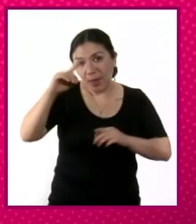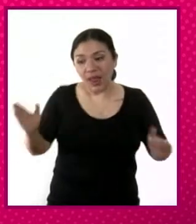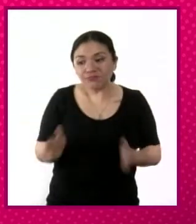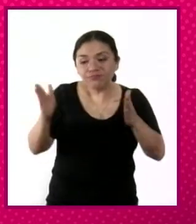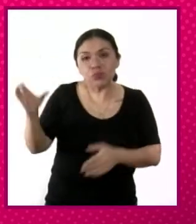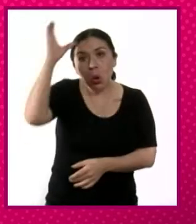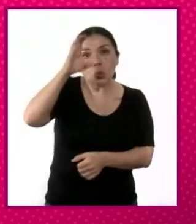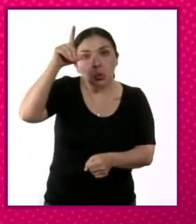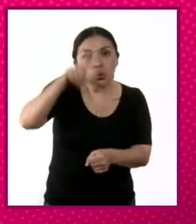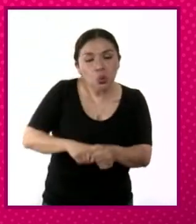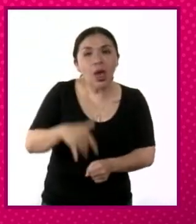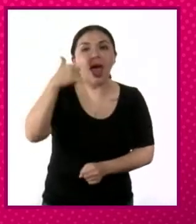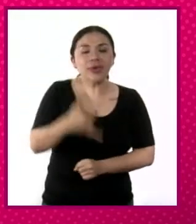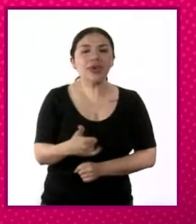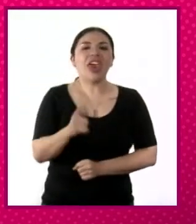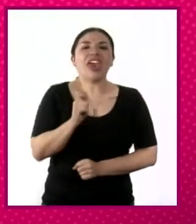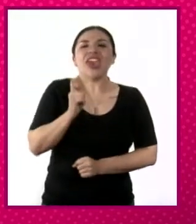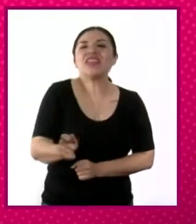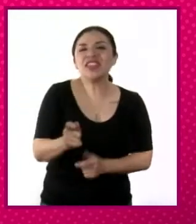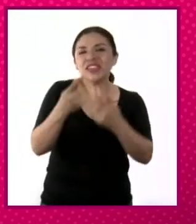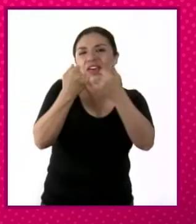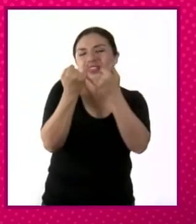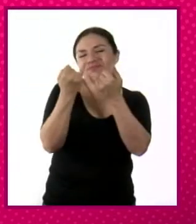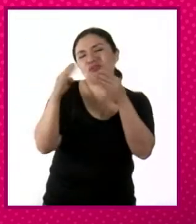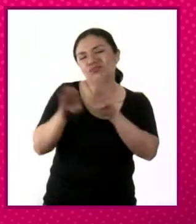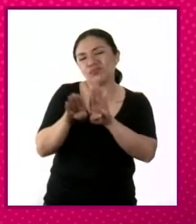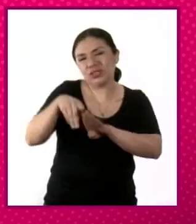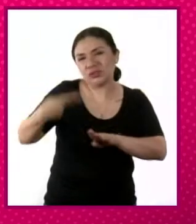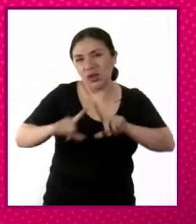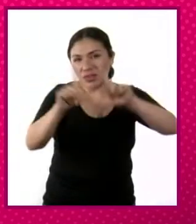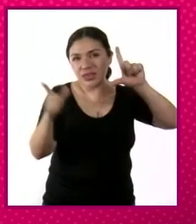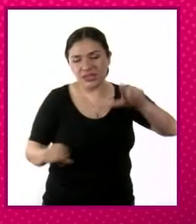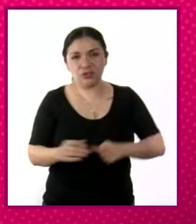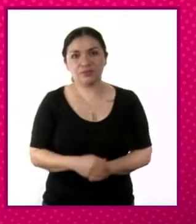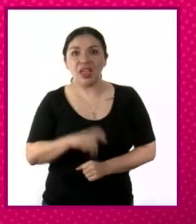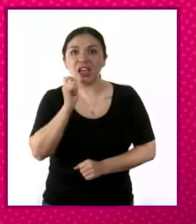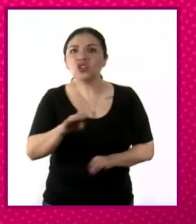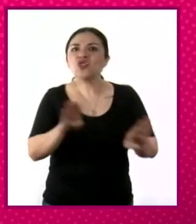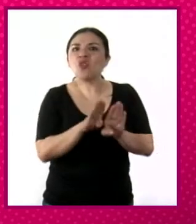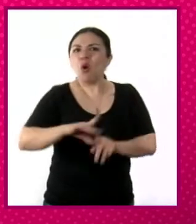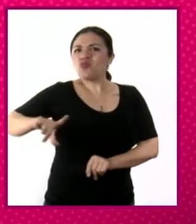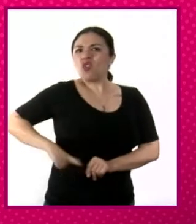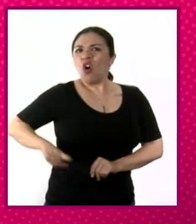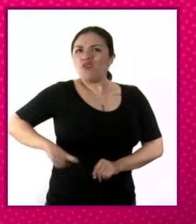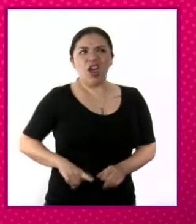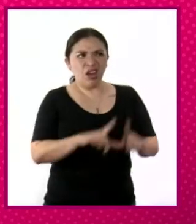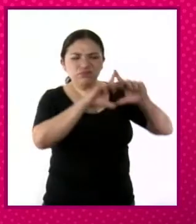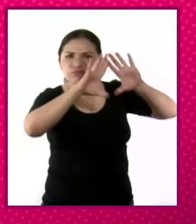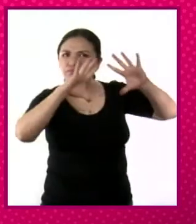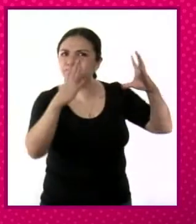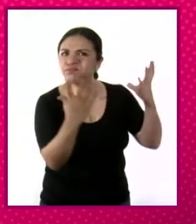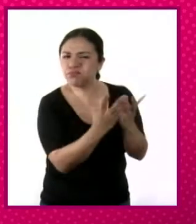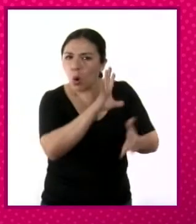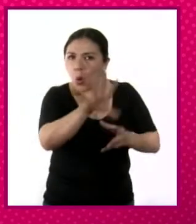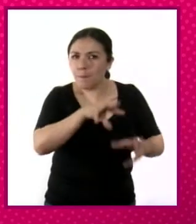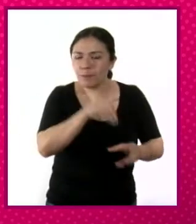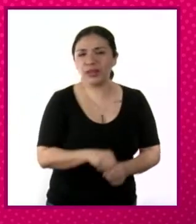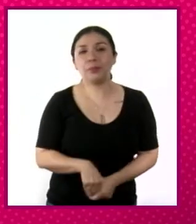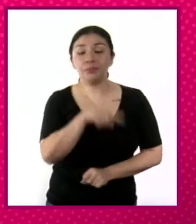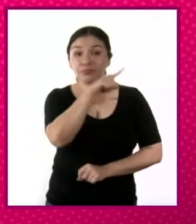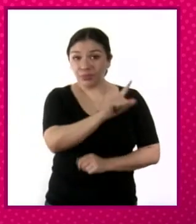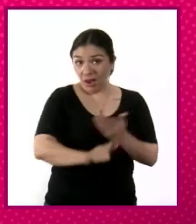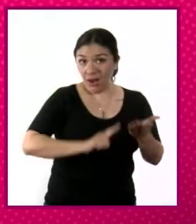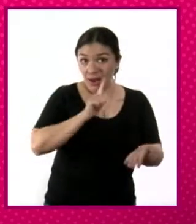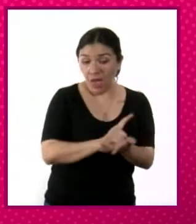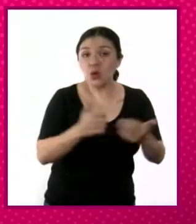cultura y de la identidad nacional. Digamos que estamos hablando de un gran Estado, ¿no? Y su legitimidad radica